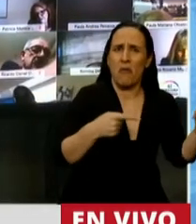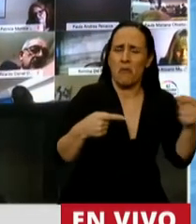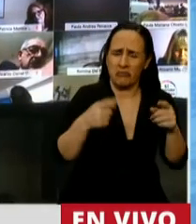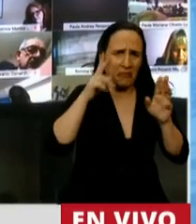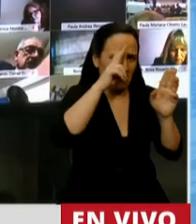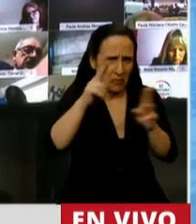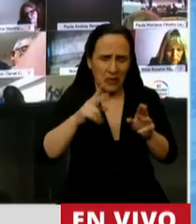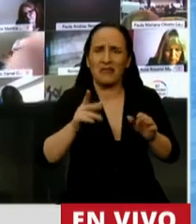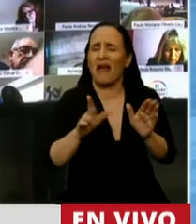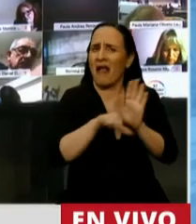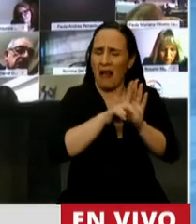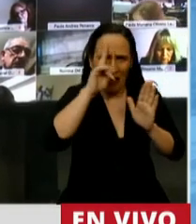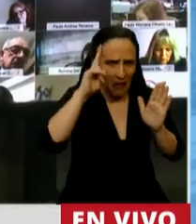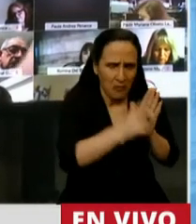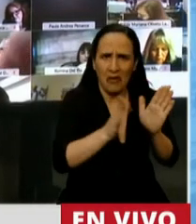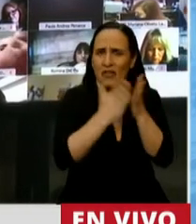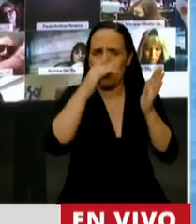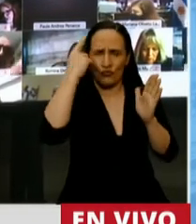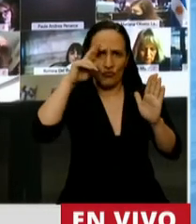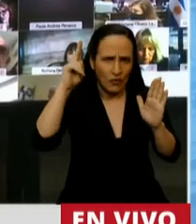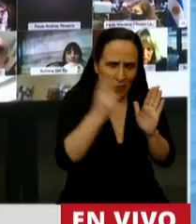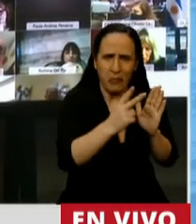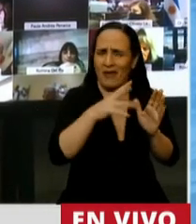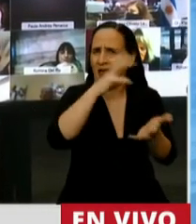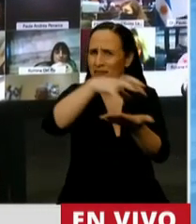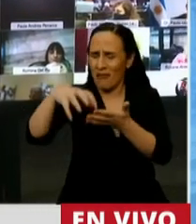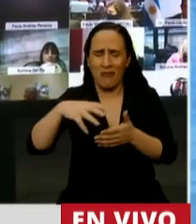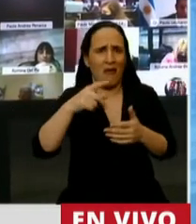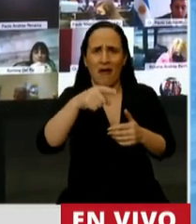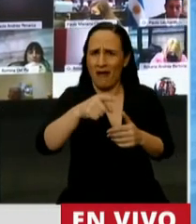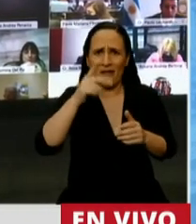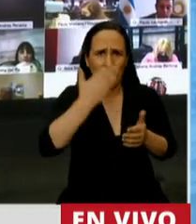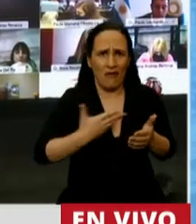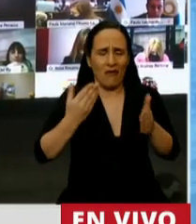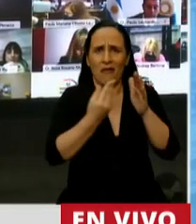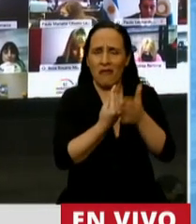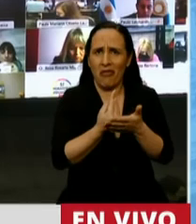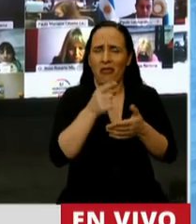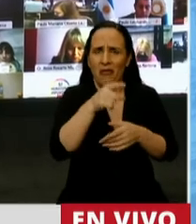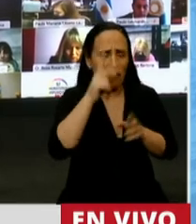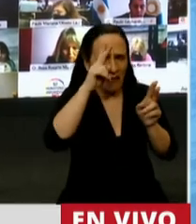constitución, de las instituciones y fue respetuoso de los ciudadanos.